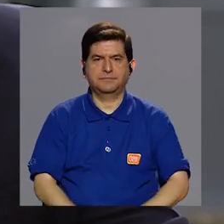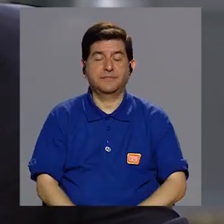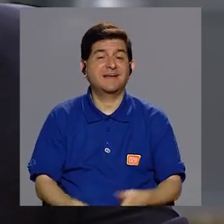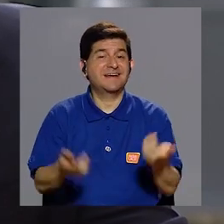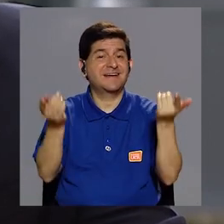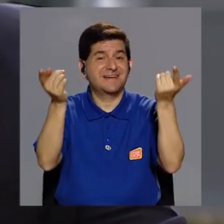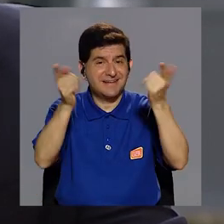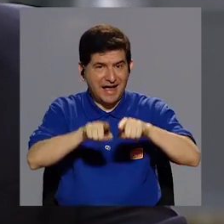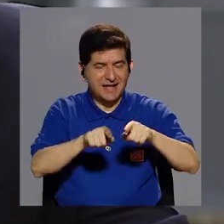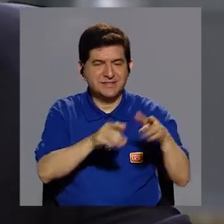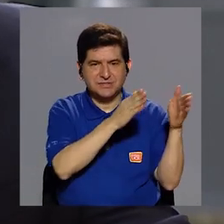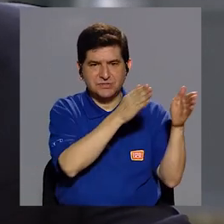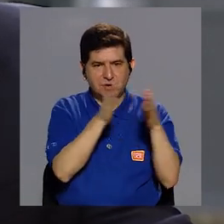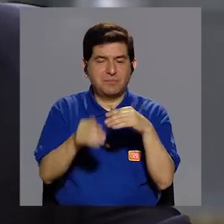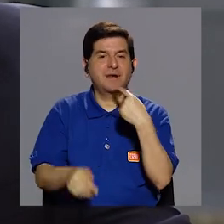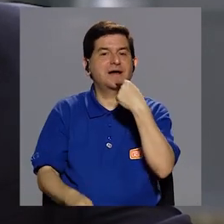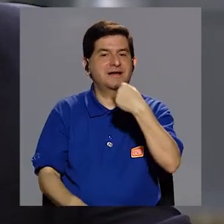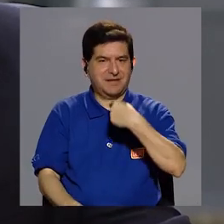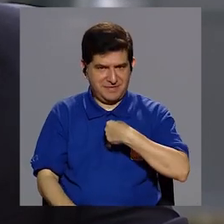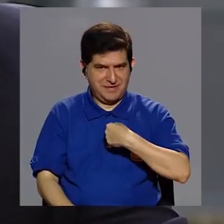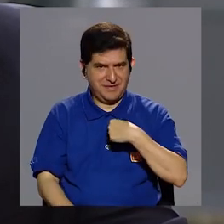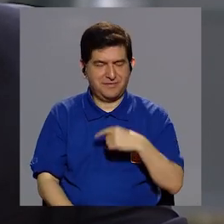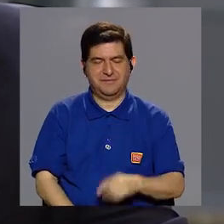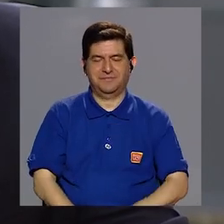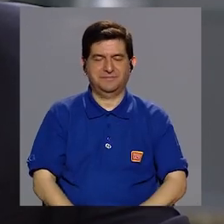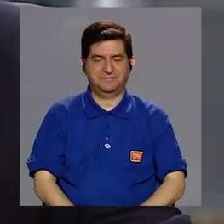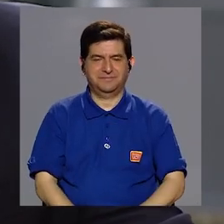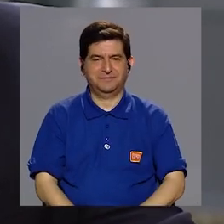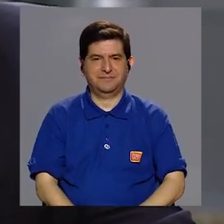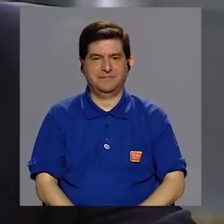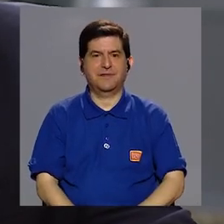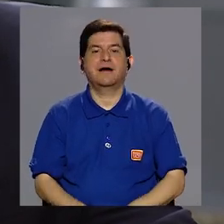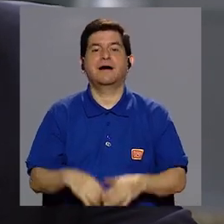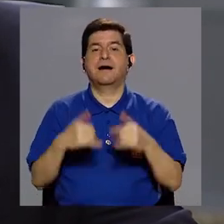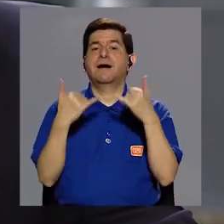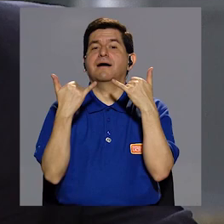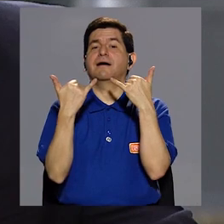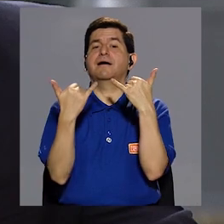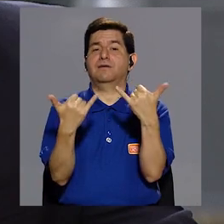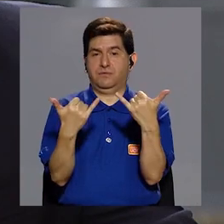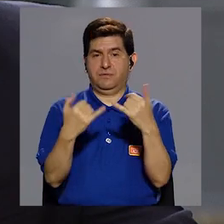Es el caso del plan que usted me está mencionando. Ahora bien,